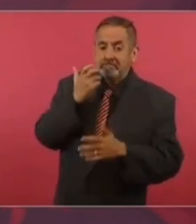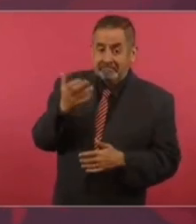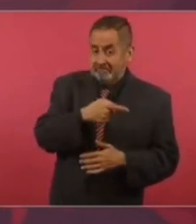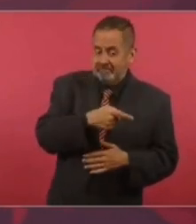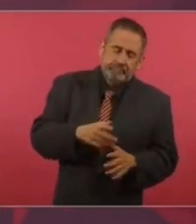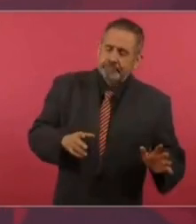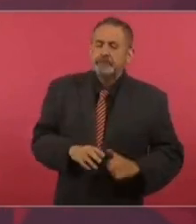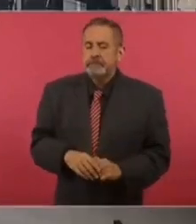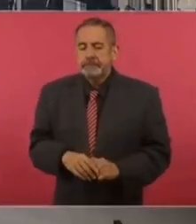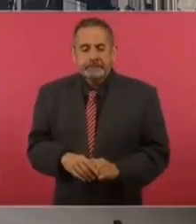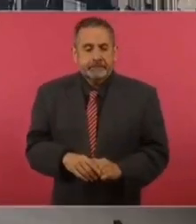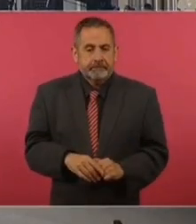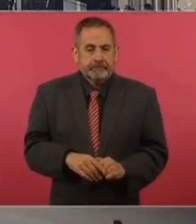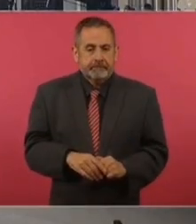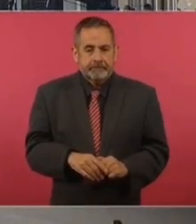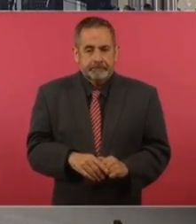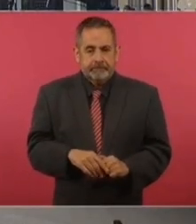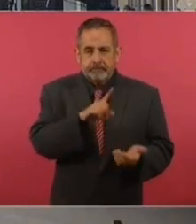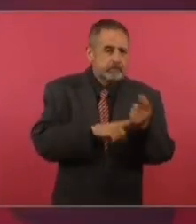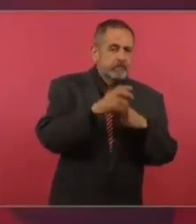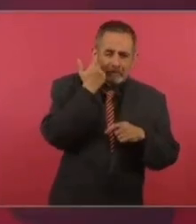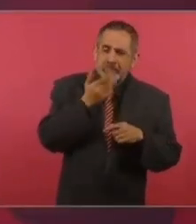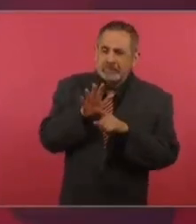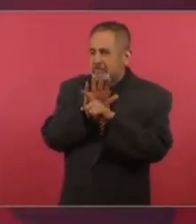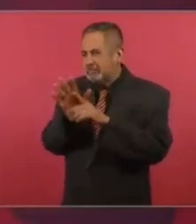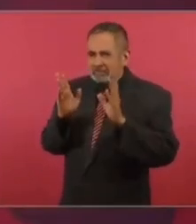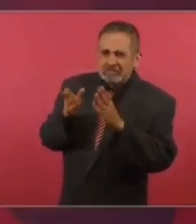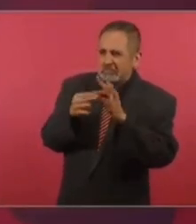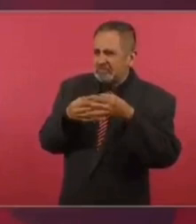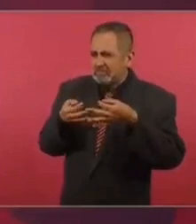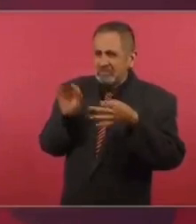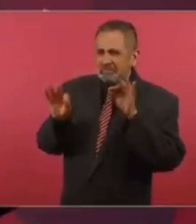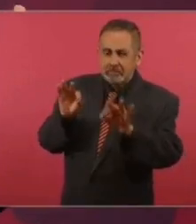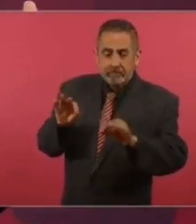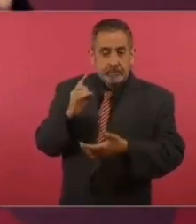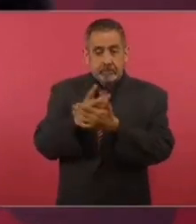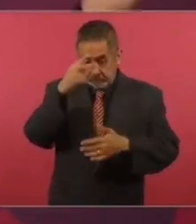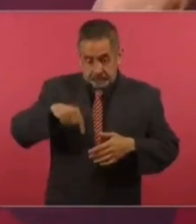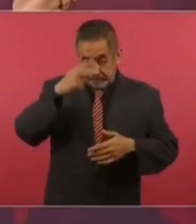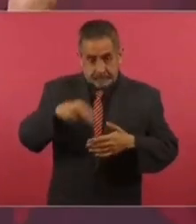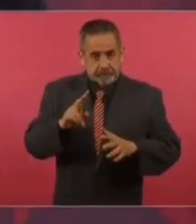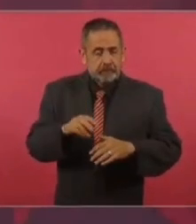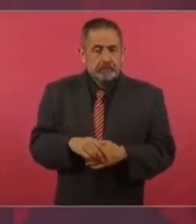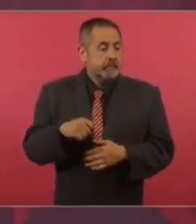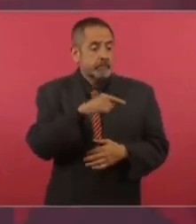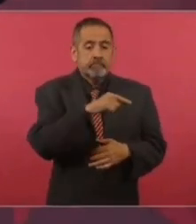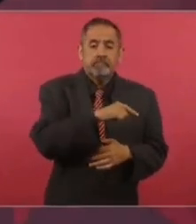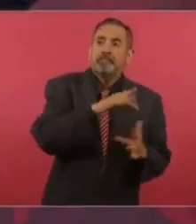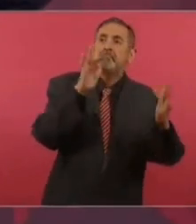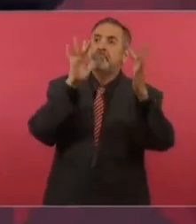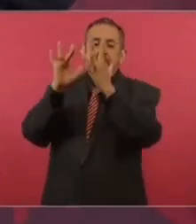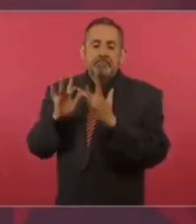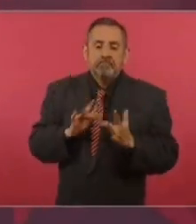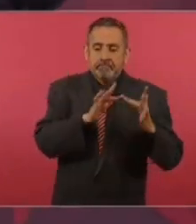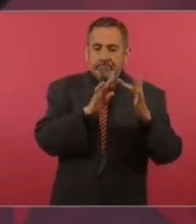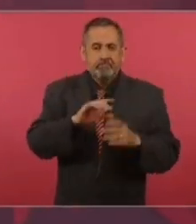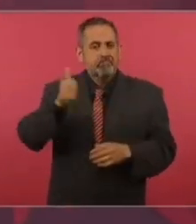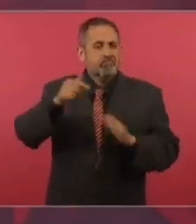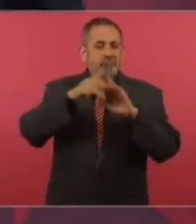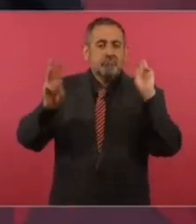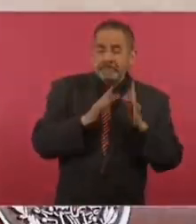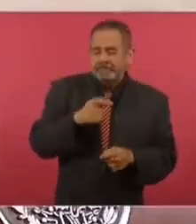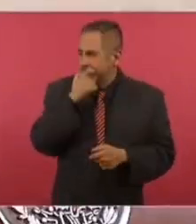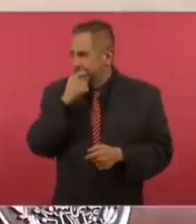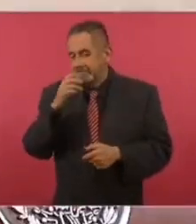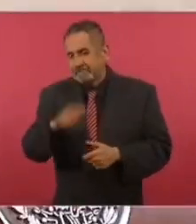de manipular o buscan manipular en México. No. Tienen conexiones con la gran prensa